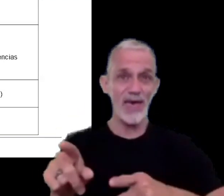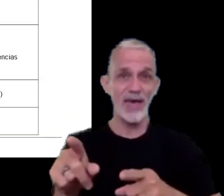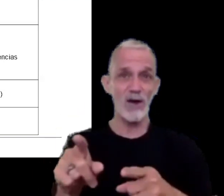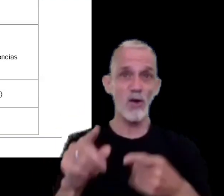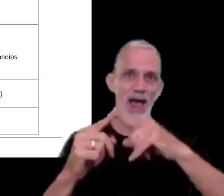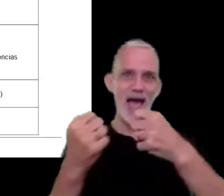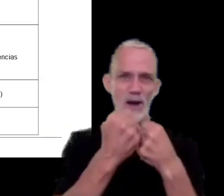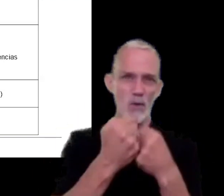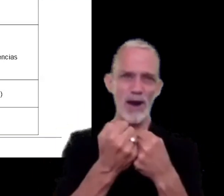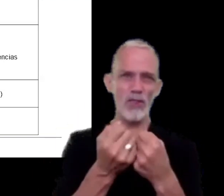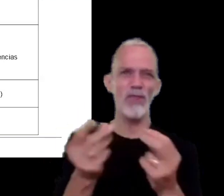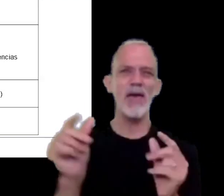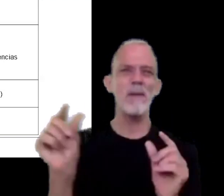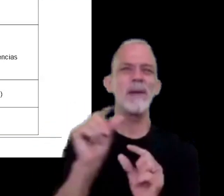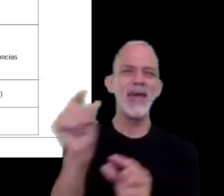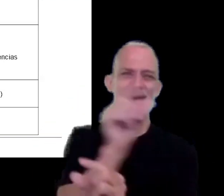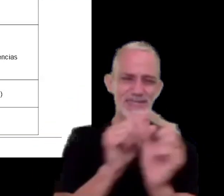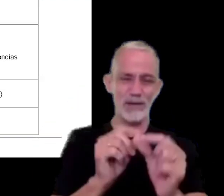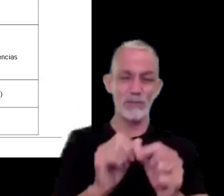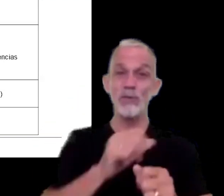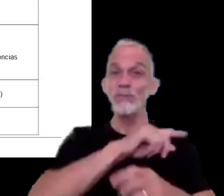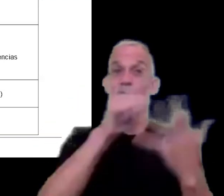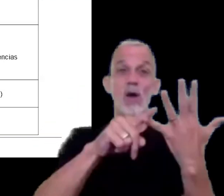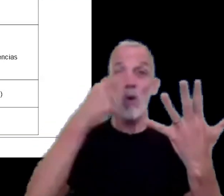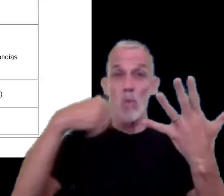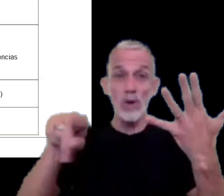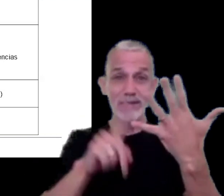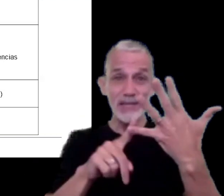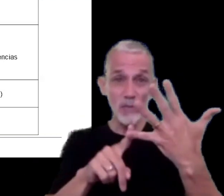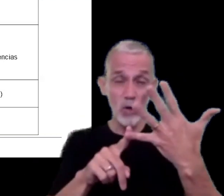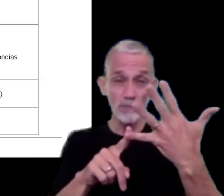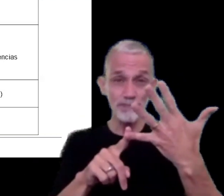acuerdos de financiación y un quinto capítulo